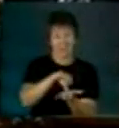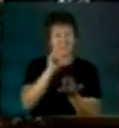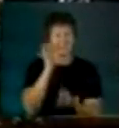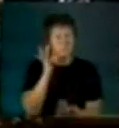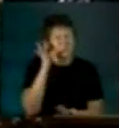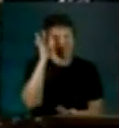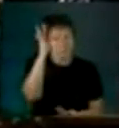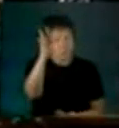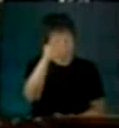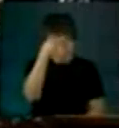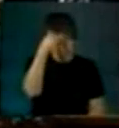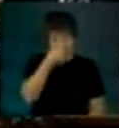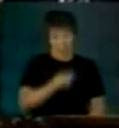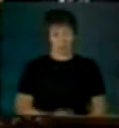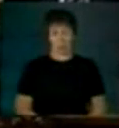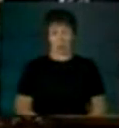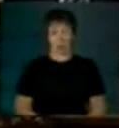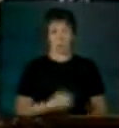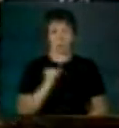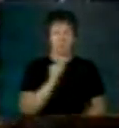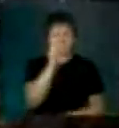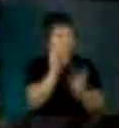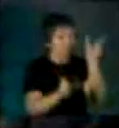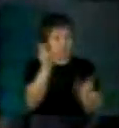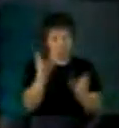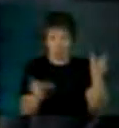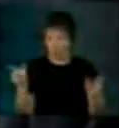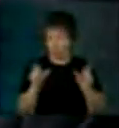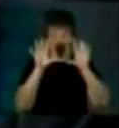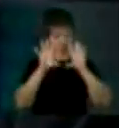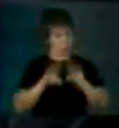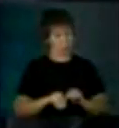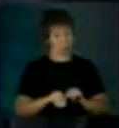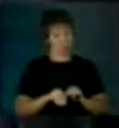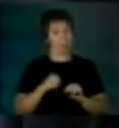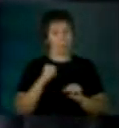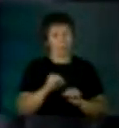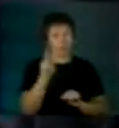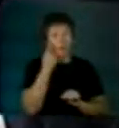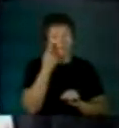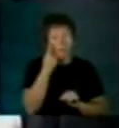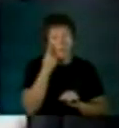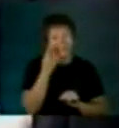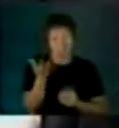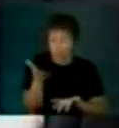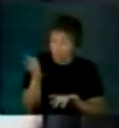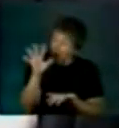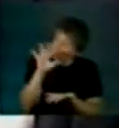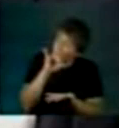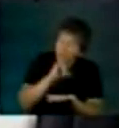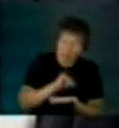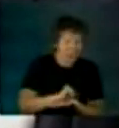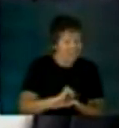la futura aptitud de nuestra gente para la convivencia cotidiana.